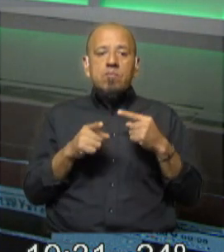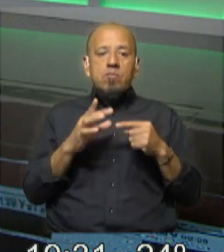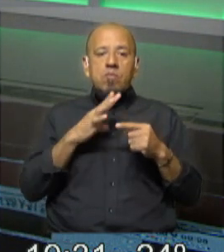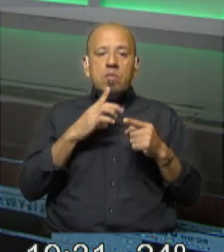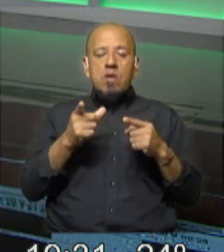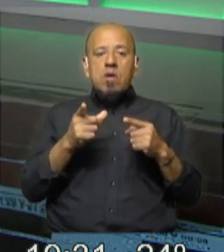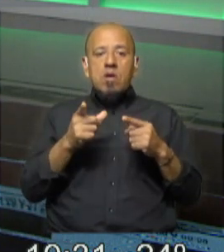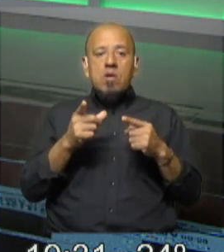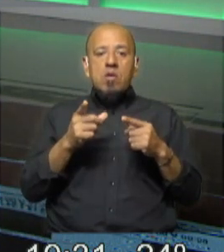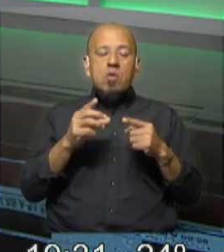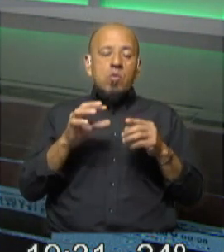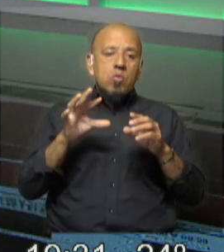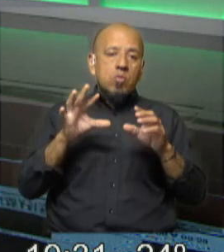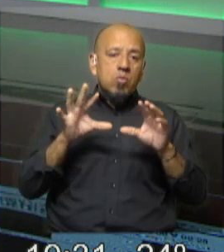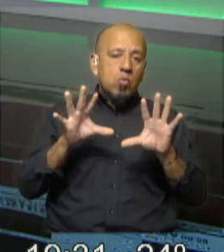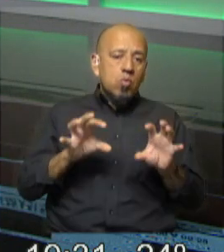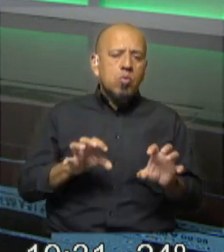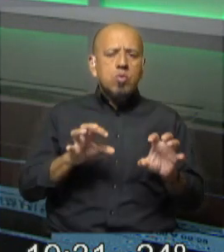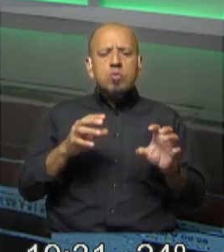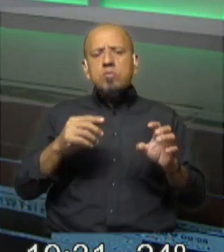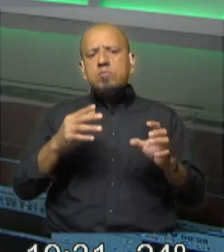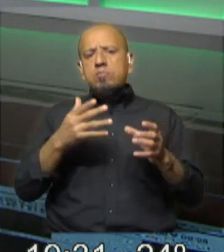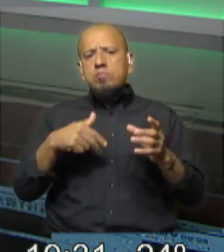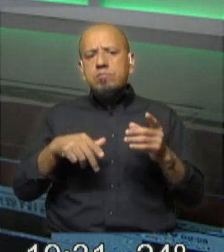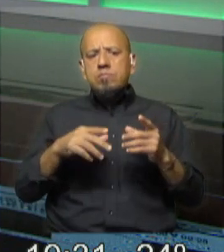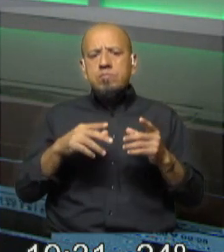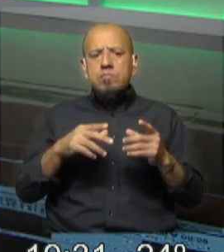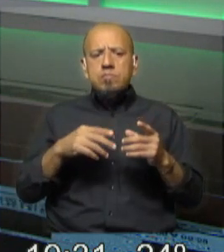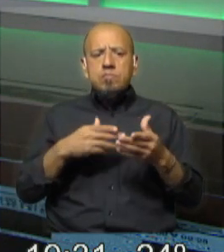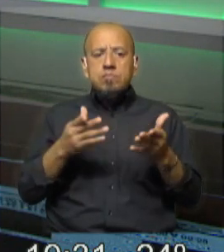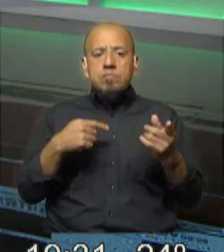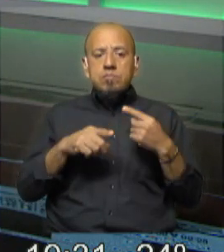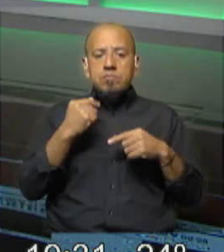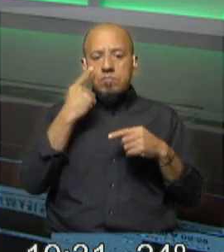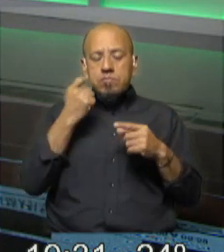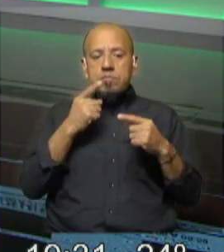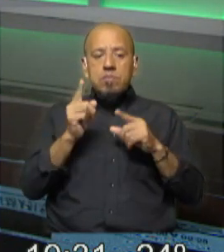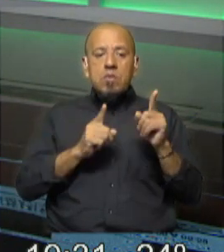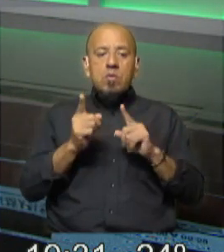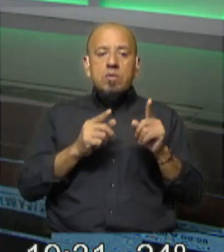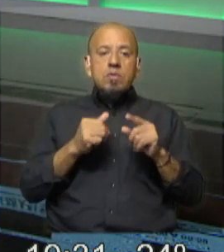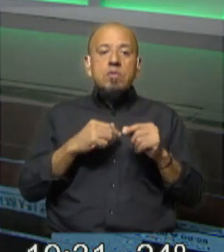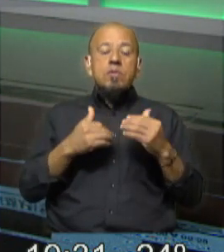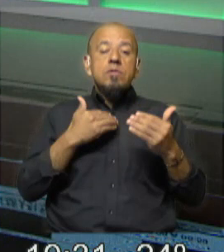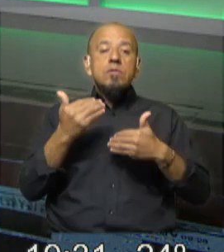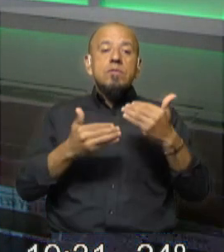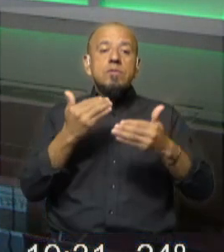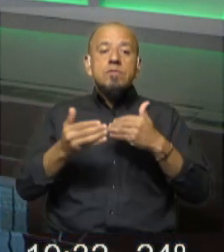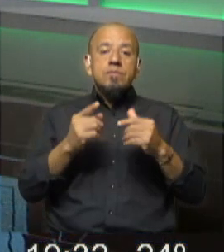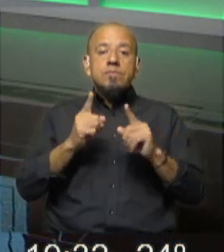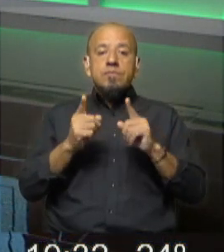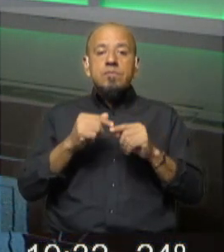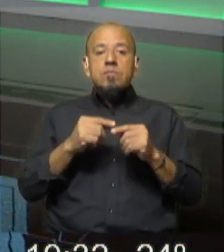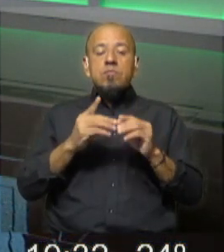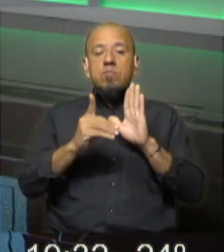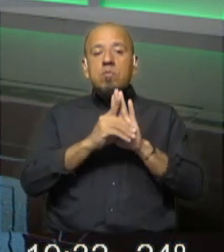amerita que se generen menos posibilidades de prevenir algunos homicidios. Sigamos avanzando y veamos algunos datos